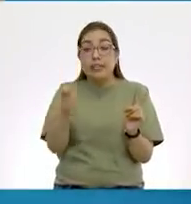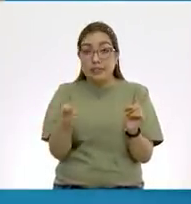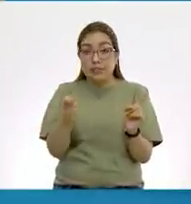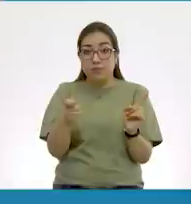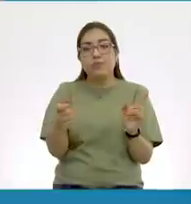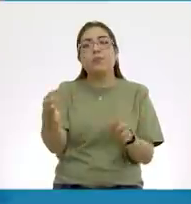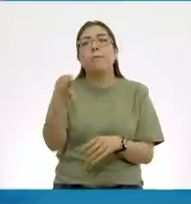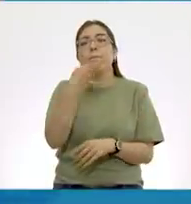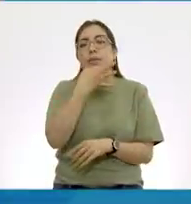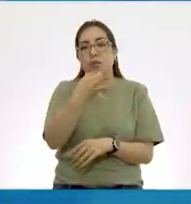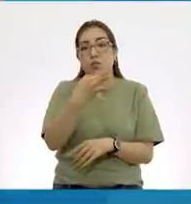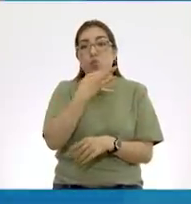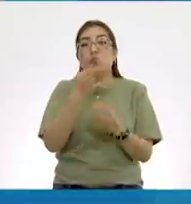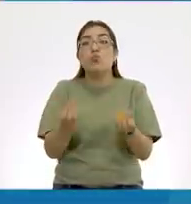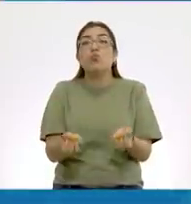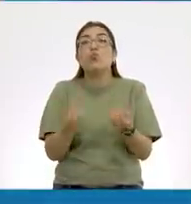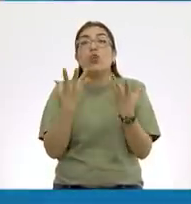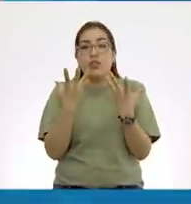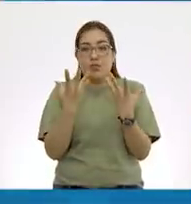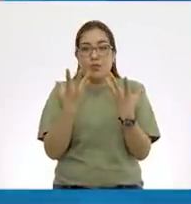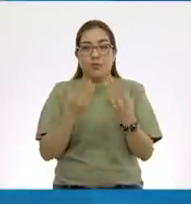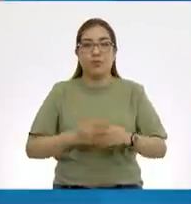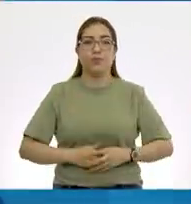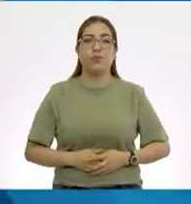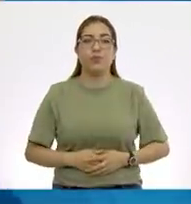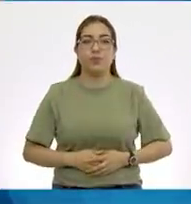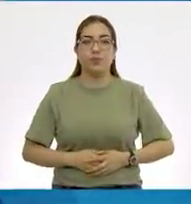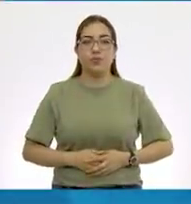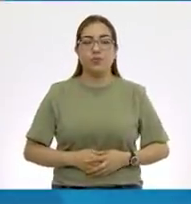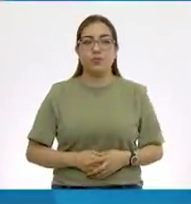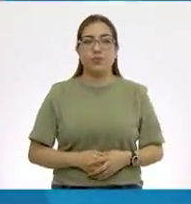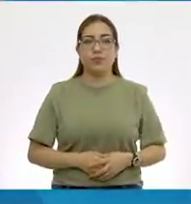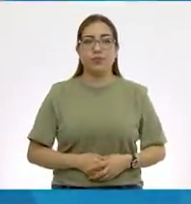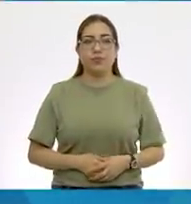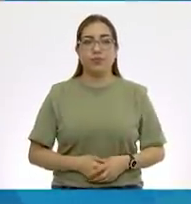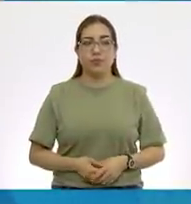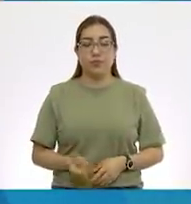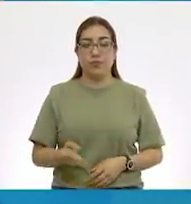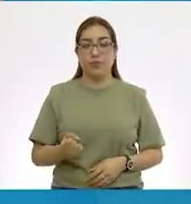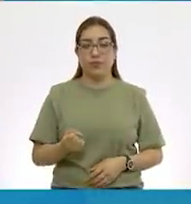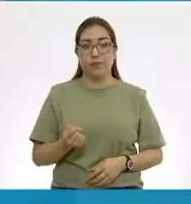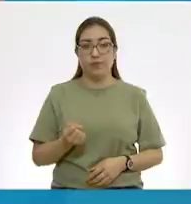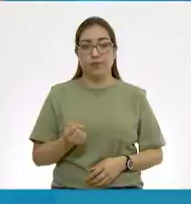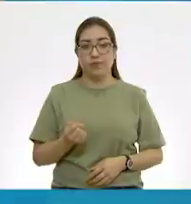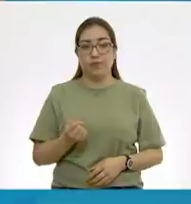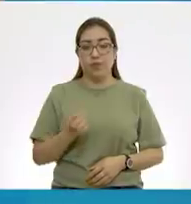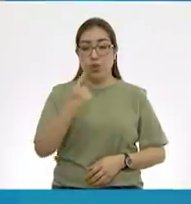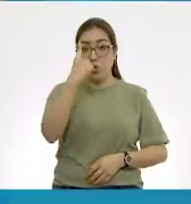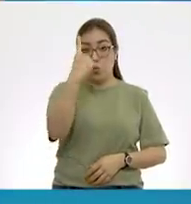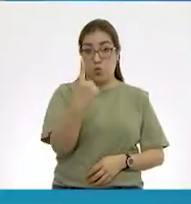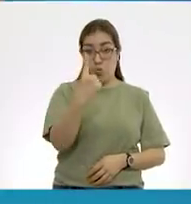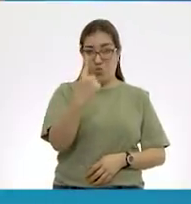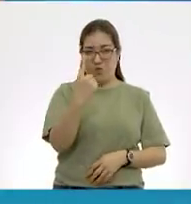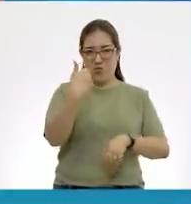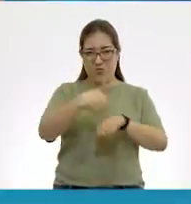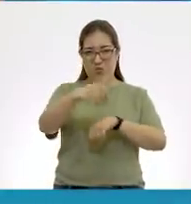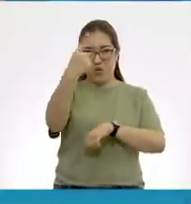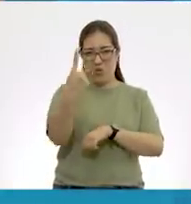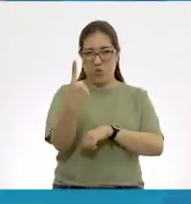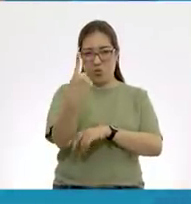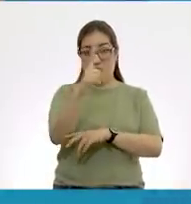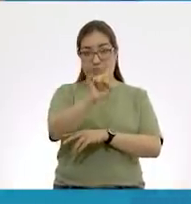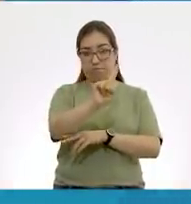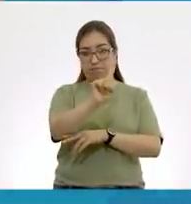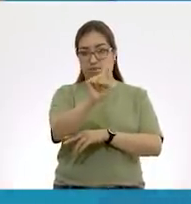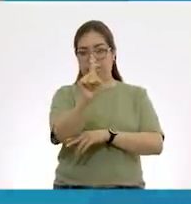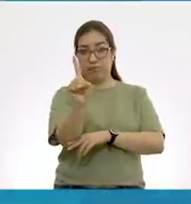los minutos. Es decir, para donde está el número uno, ya pasaron cinco minutos.